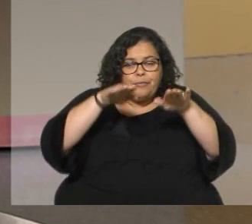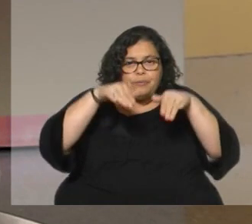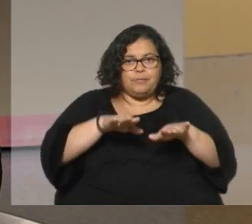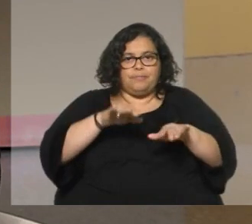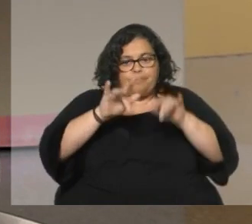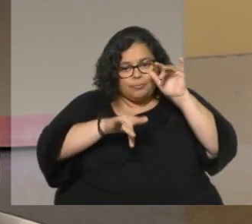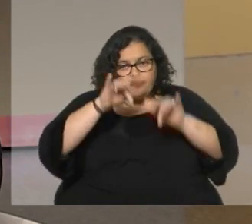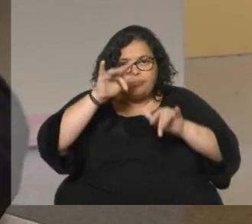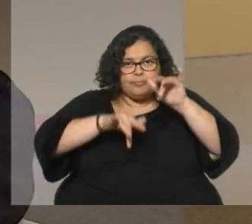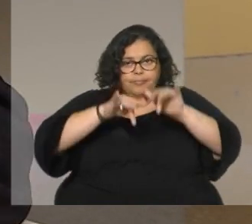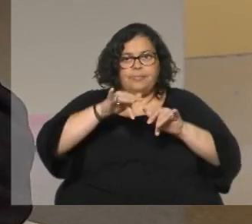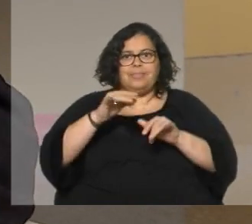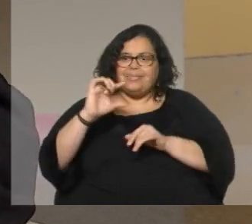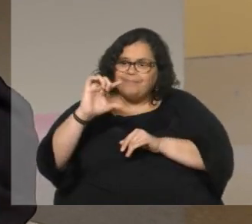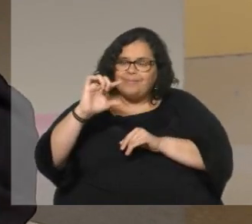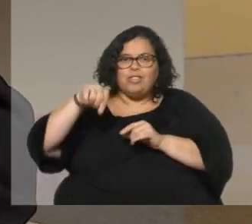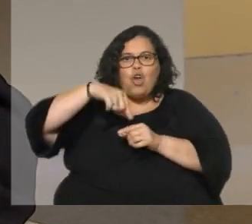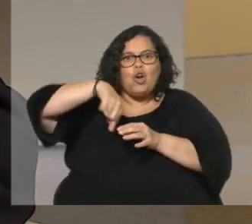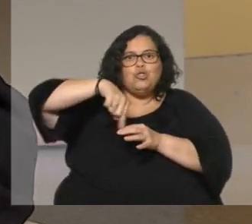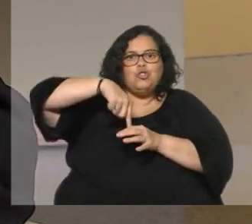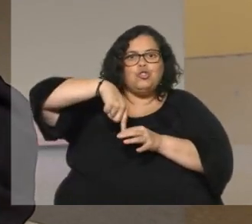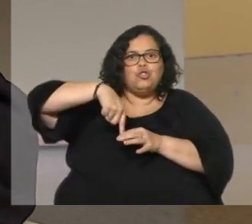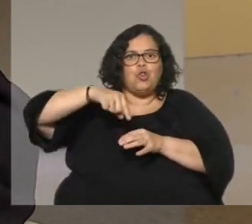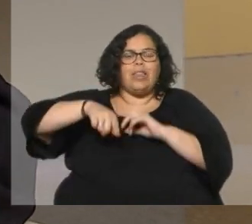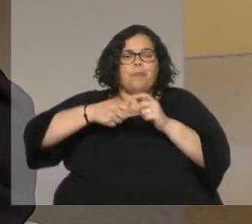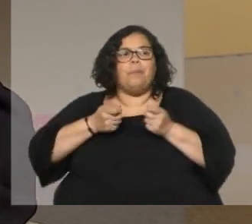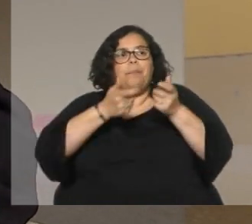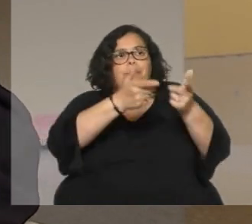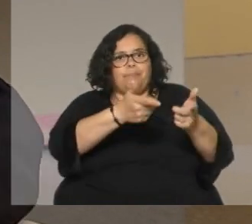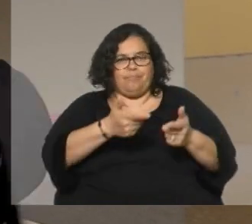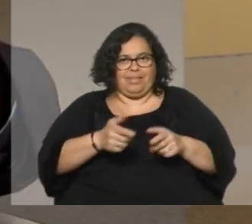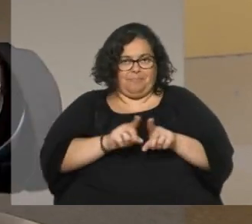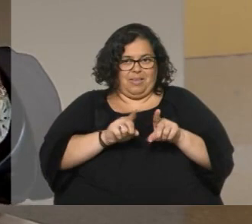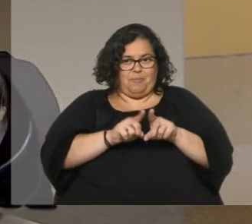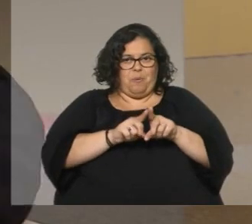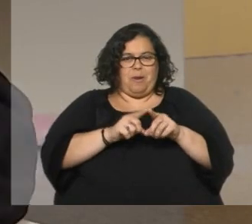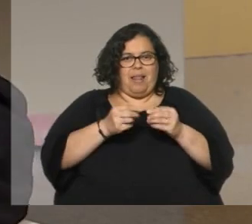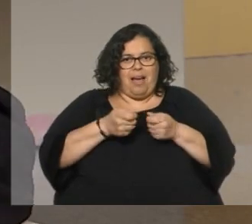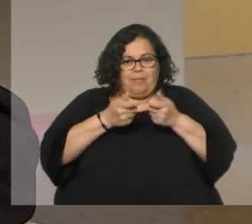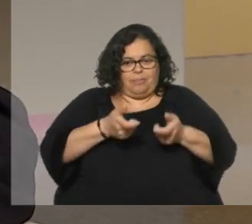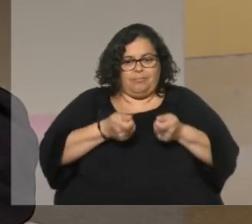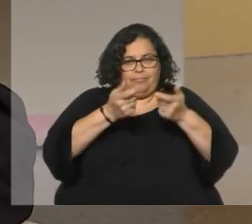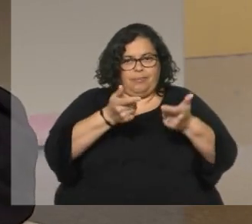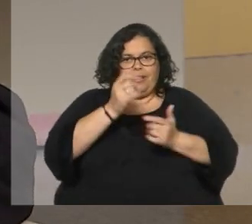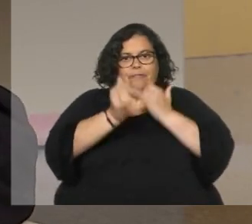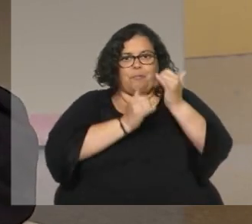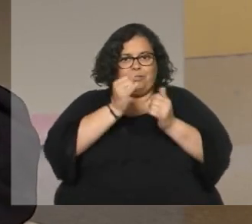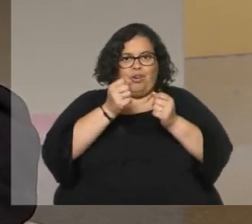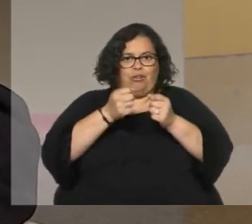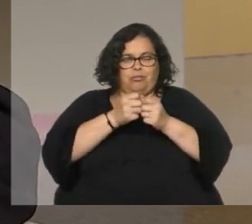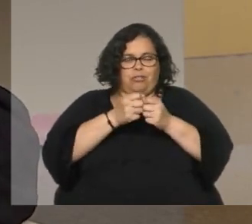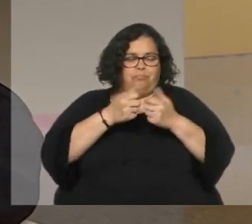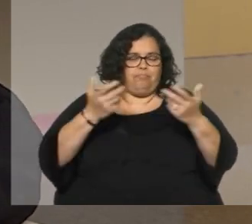ese era el rollito que vos llevabas al tape viejo para que se fueran desgranando las imágenes